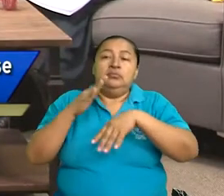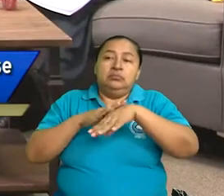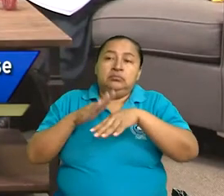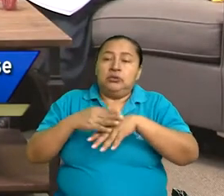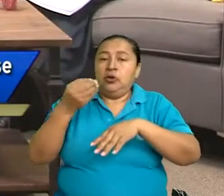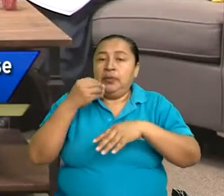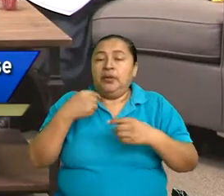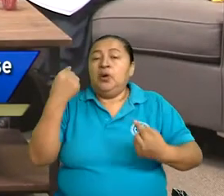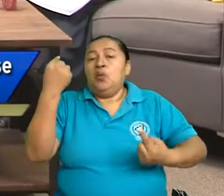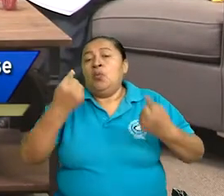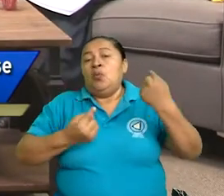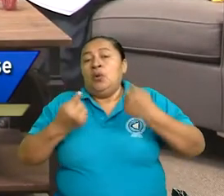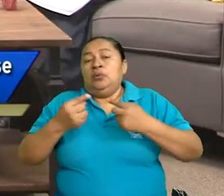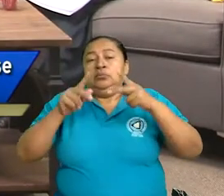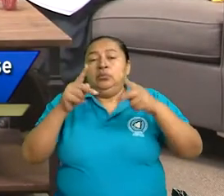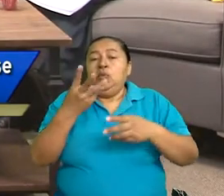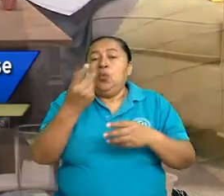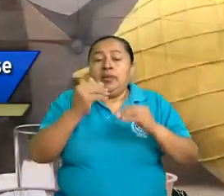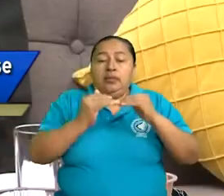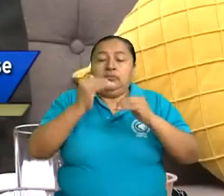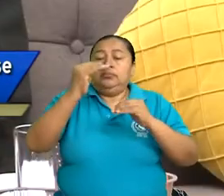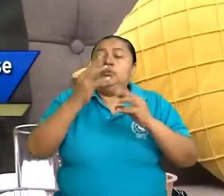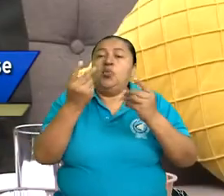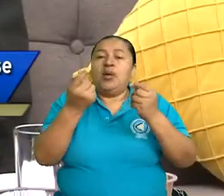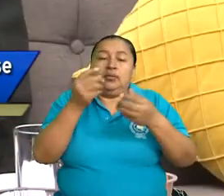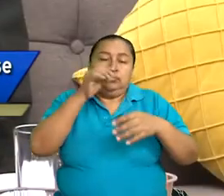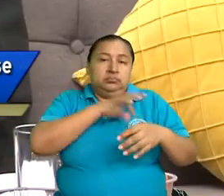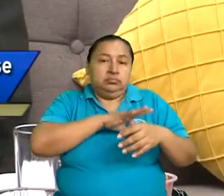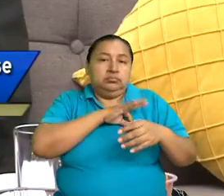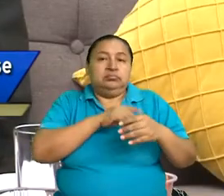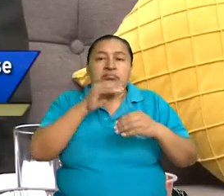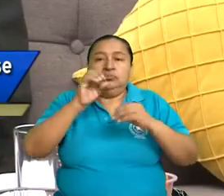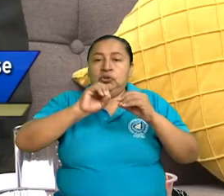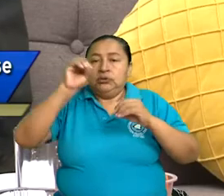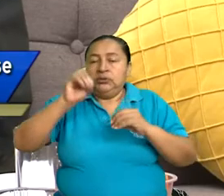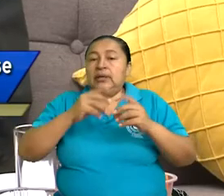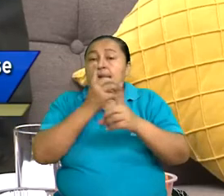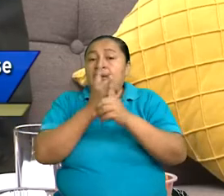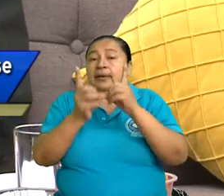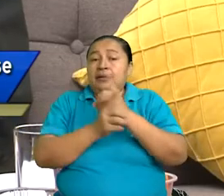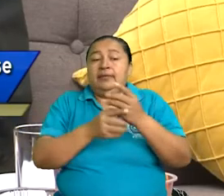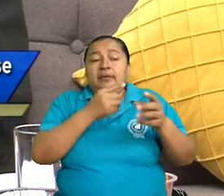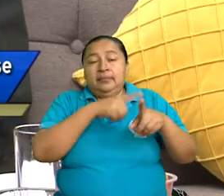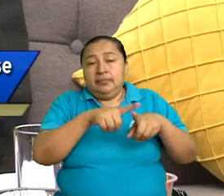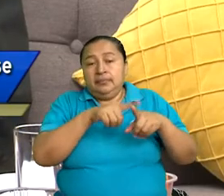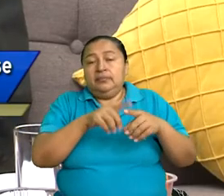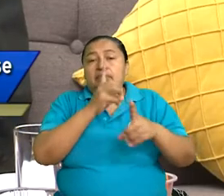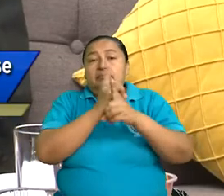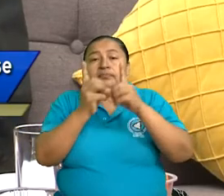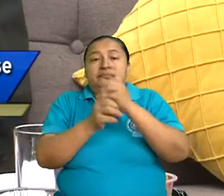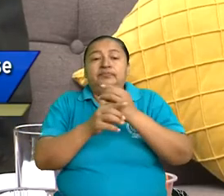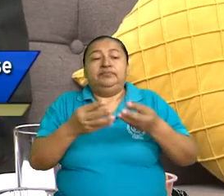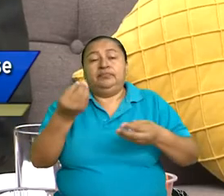alimentos, cuáles son los montos, los porcentajes en la obligación de los deberes alimentarios, etc.